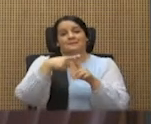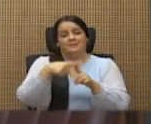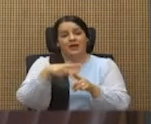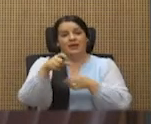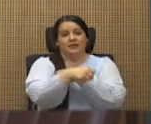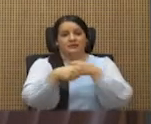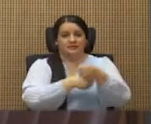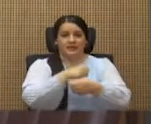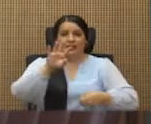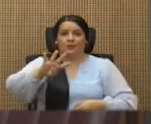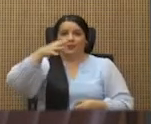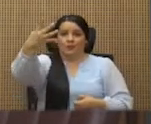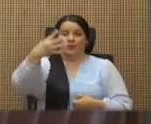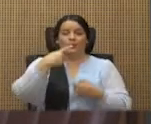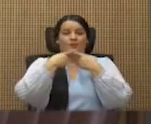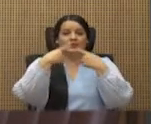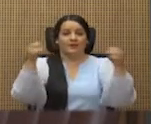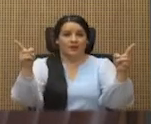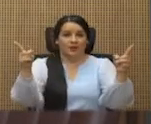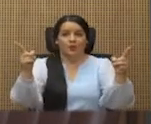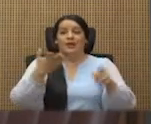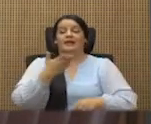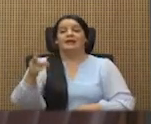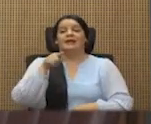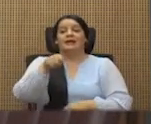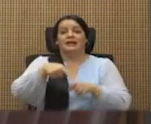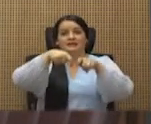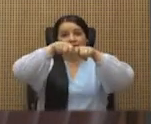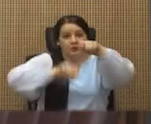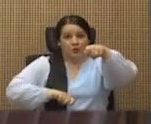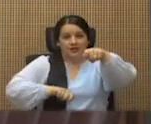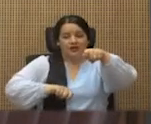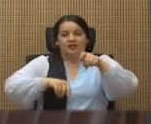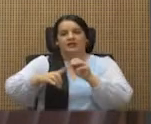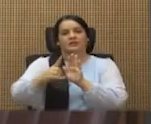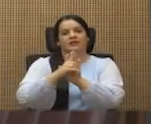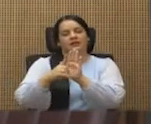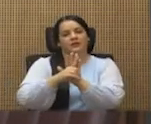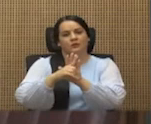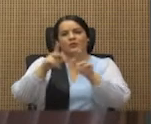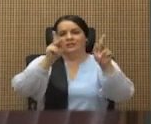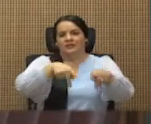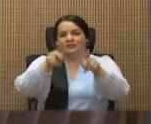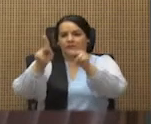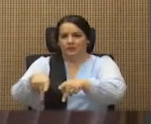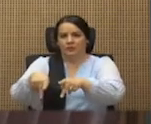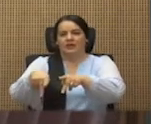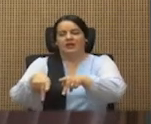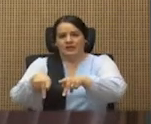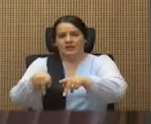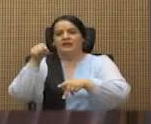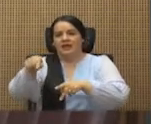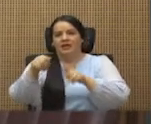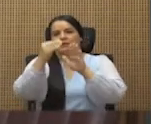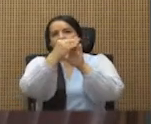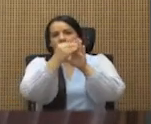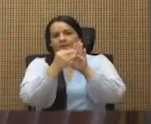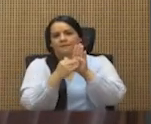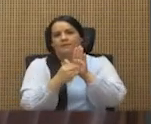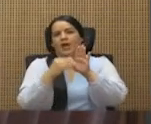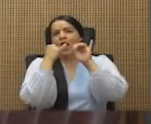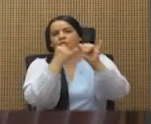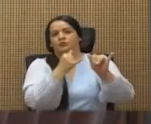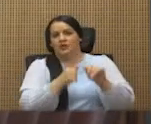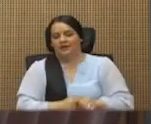sala constitucional declaró que se habían violentado los derechos de las personas que ahí salieron acusadas. El